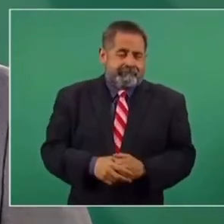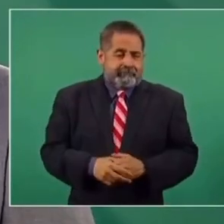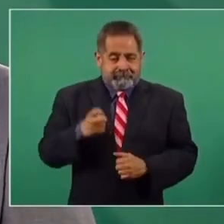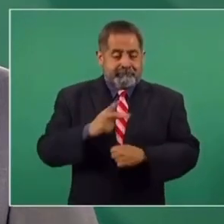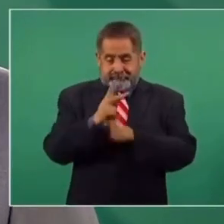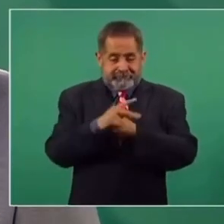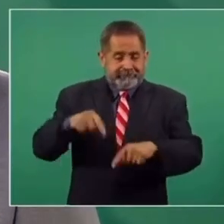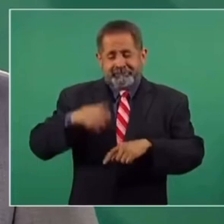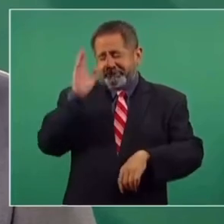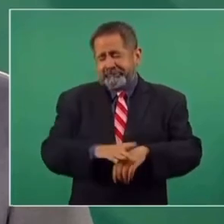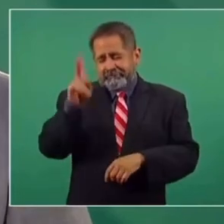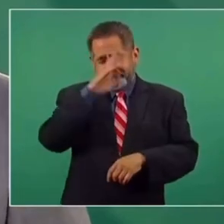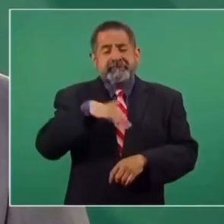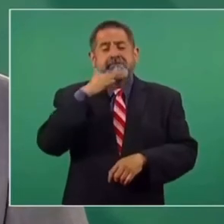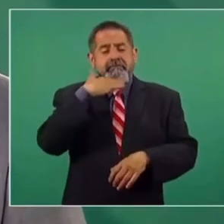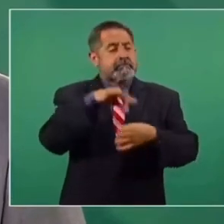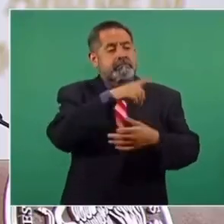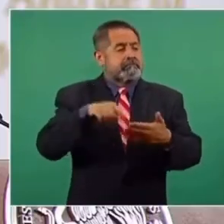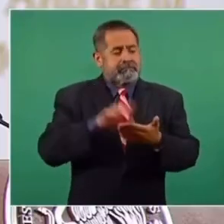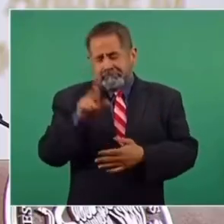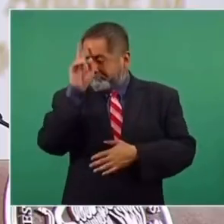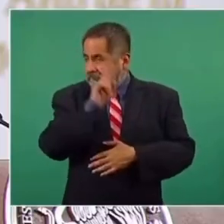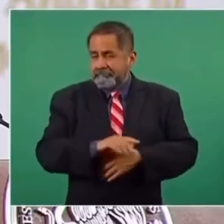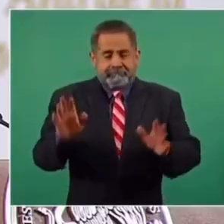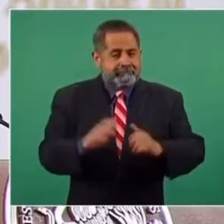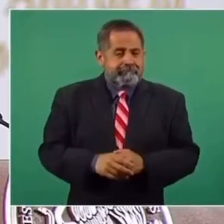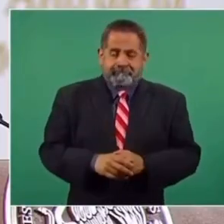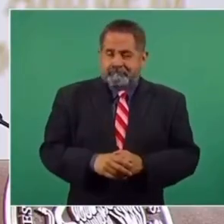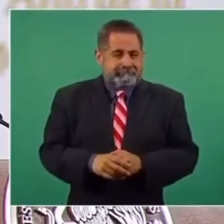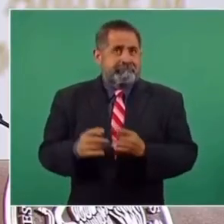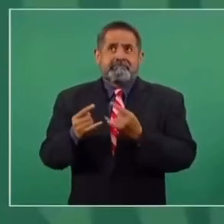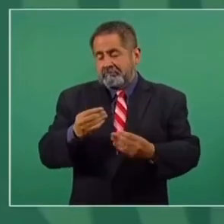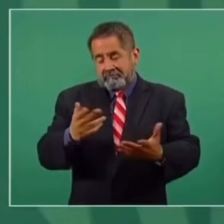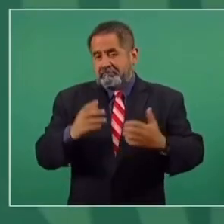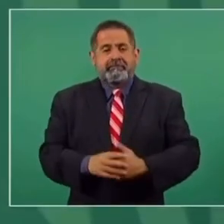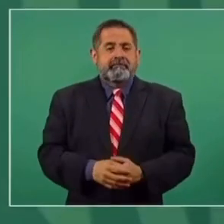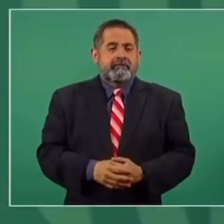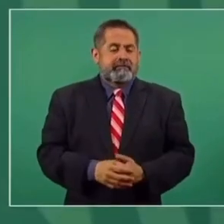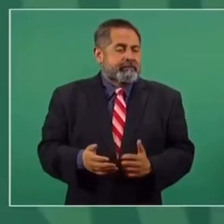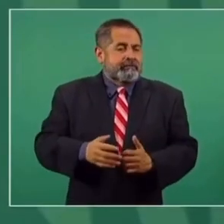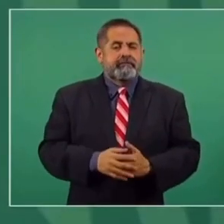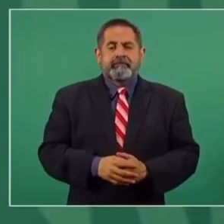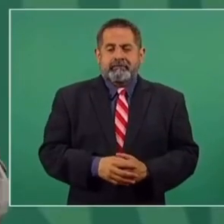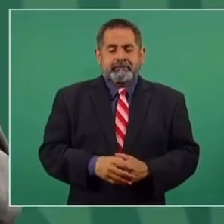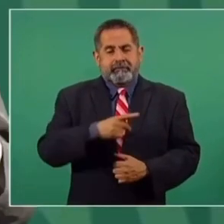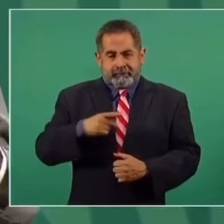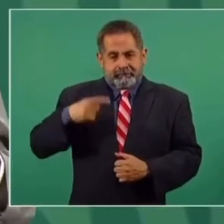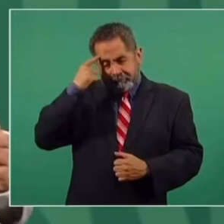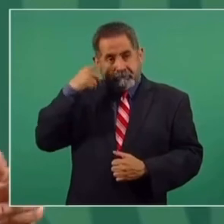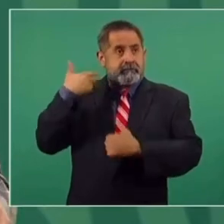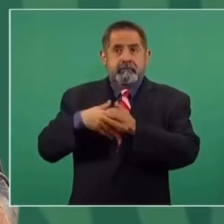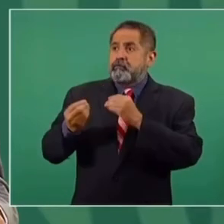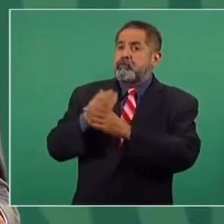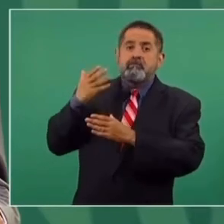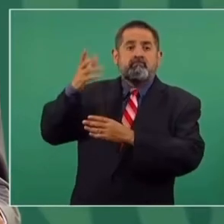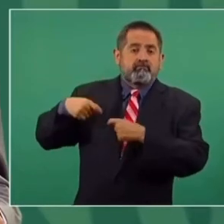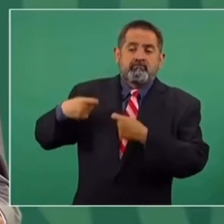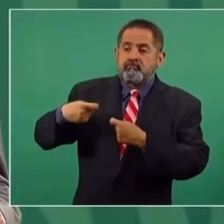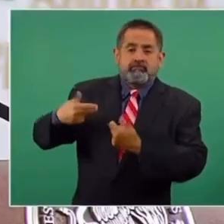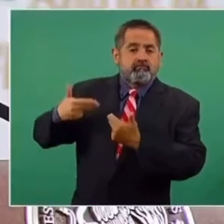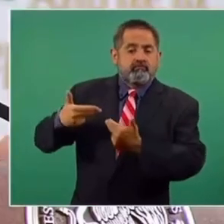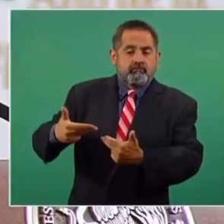Es el país con más fraudes electorales en la historia. Entonces, tenemos que heredar a las nuevas generaciones.